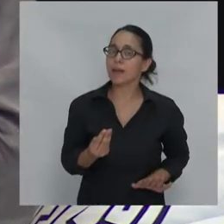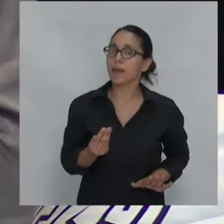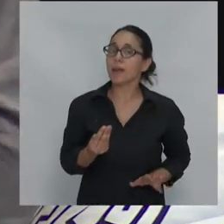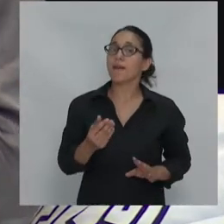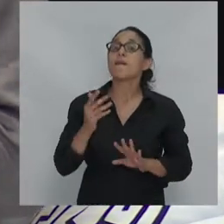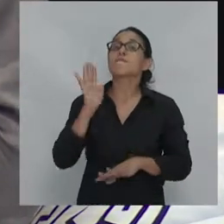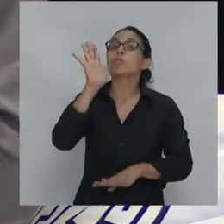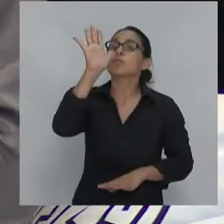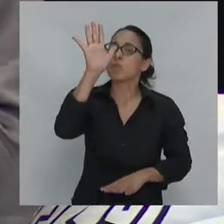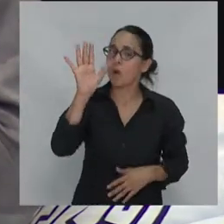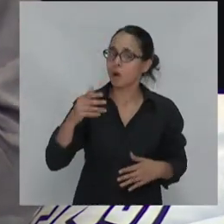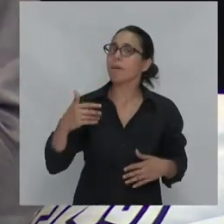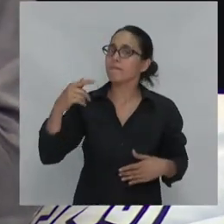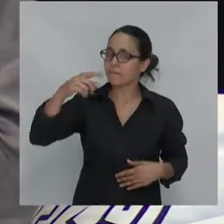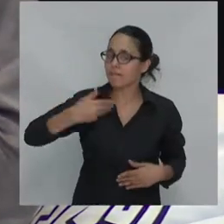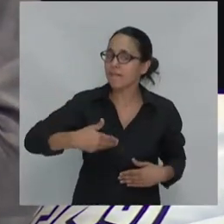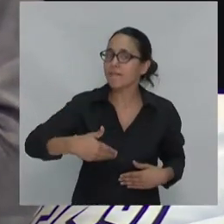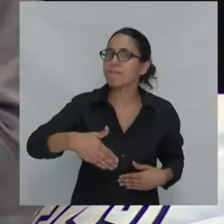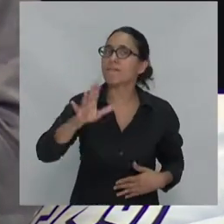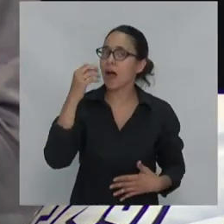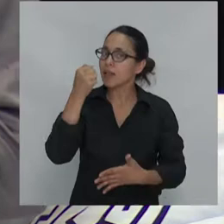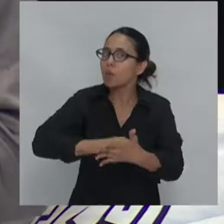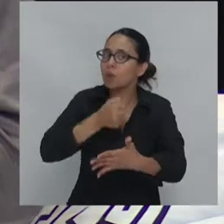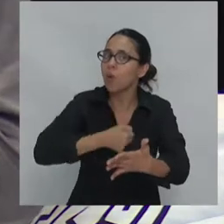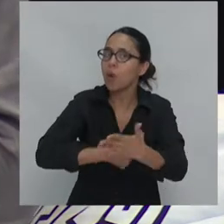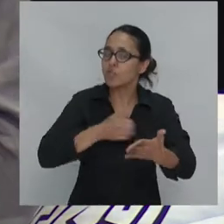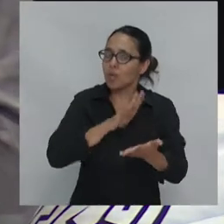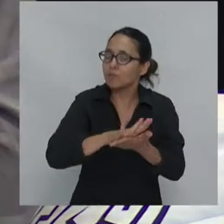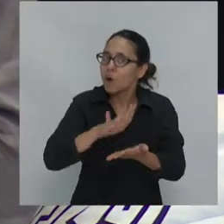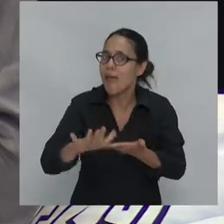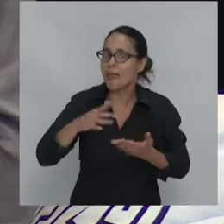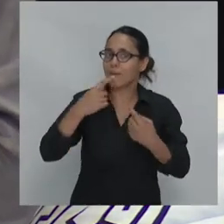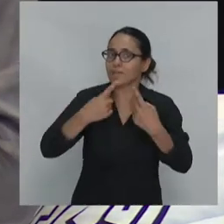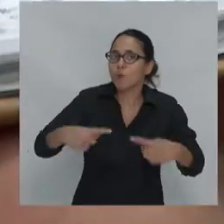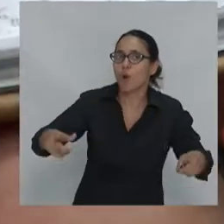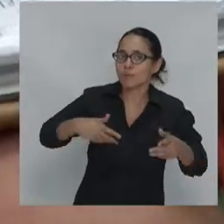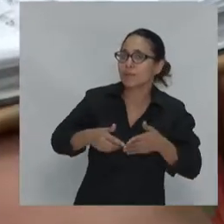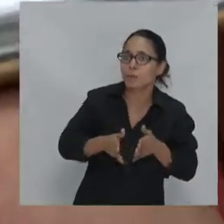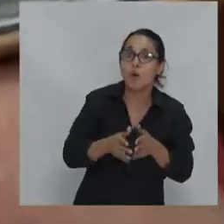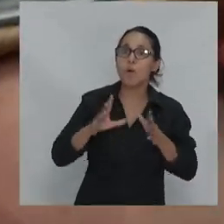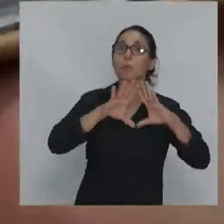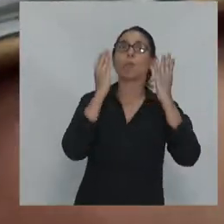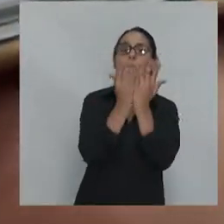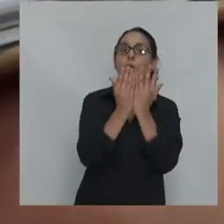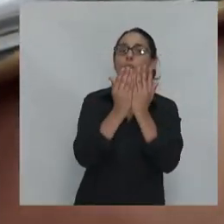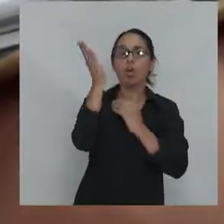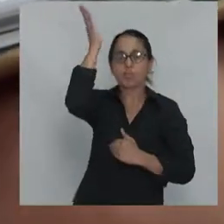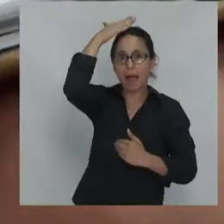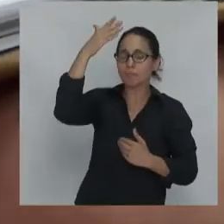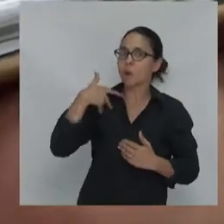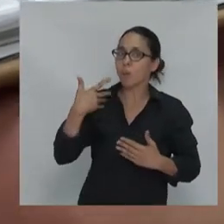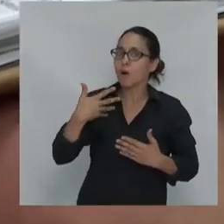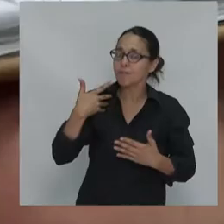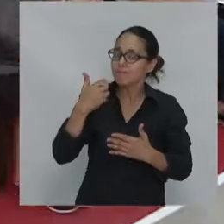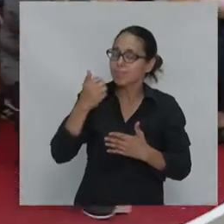batallas en las nuevas brechas que se abren en el mundo Trump aplausos